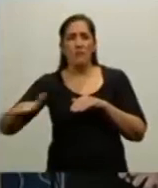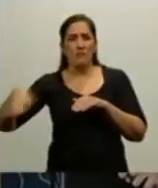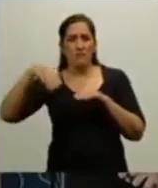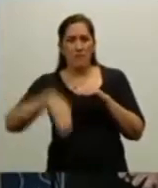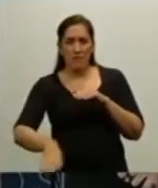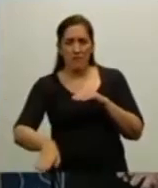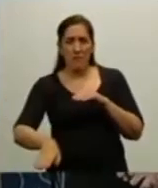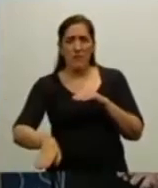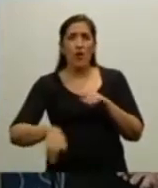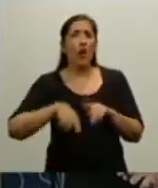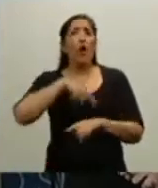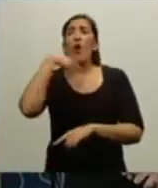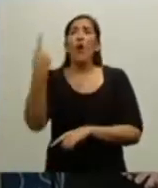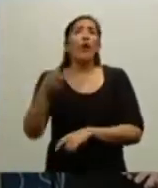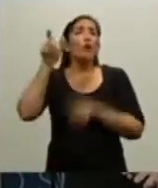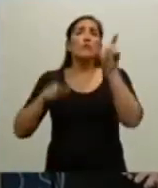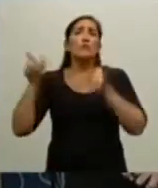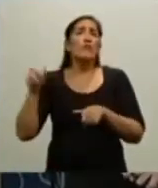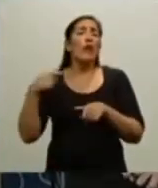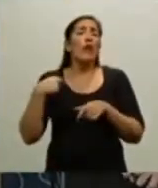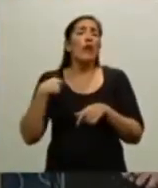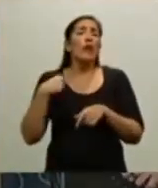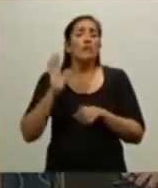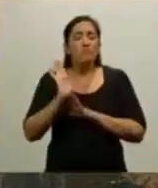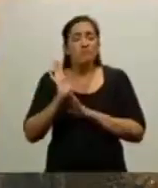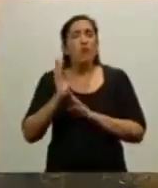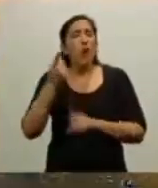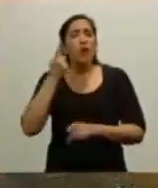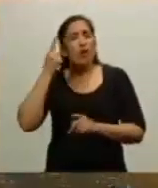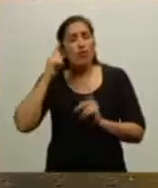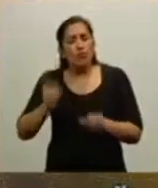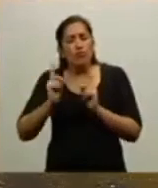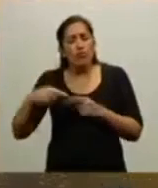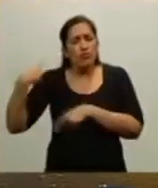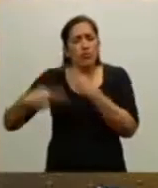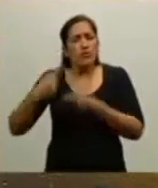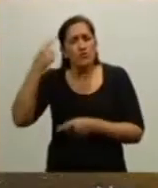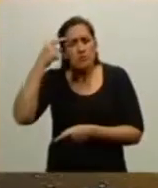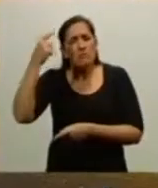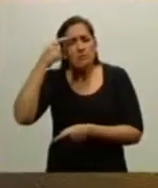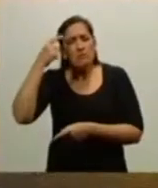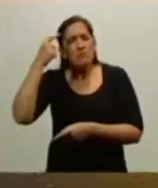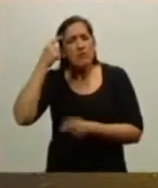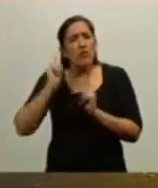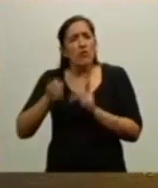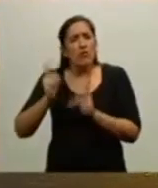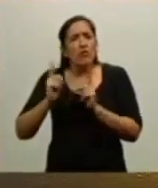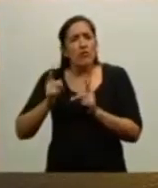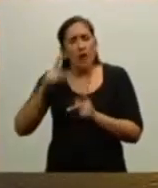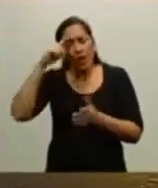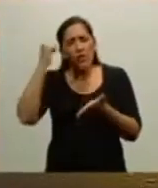otros no descansarán nunca porque los perseguirá siempre, el fantasma terrible